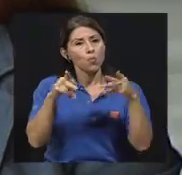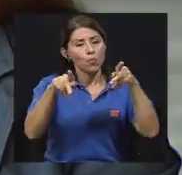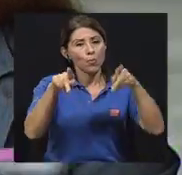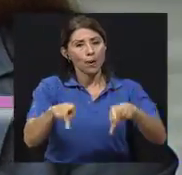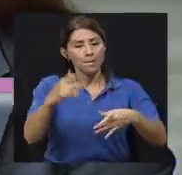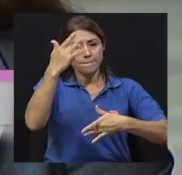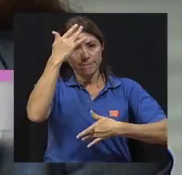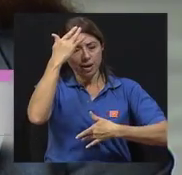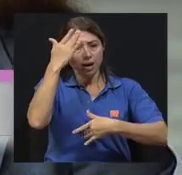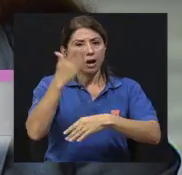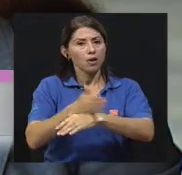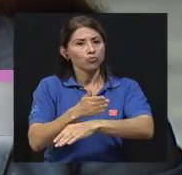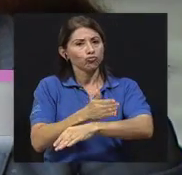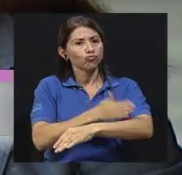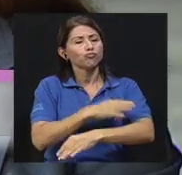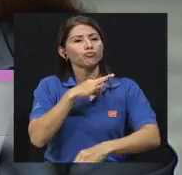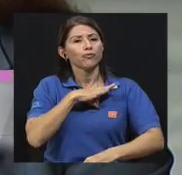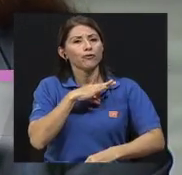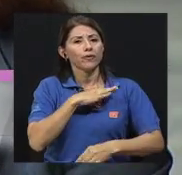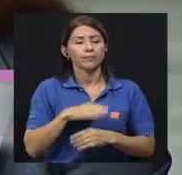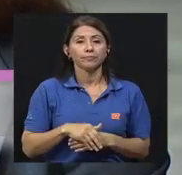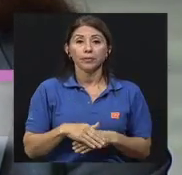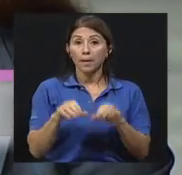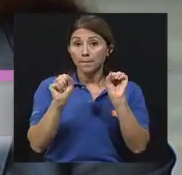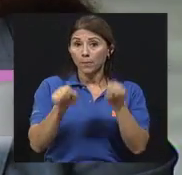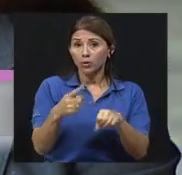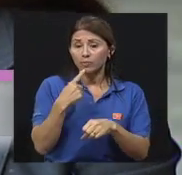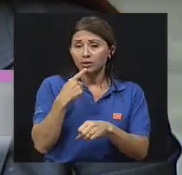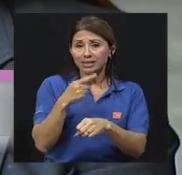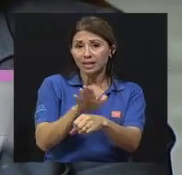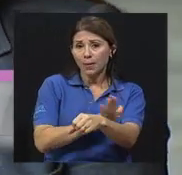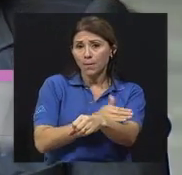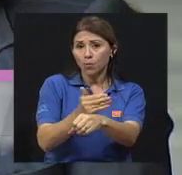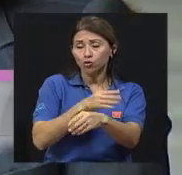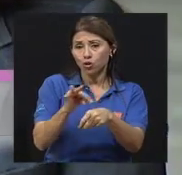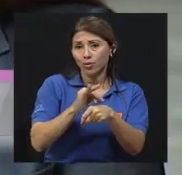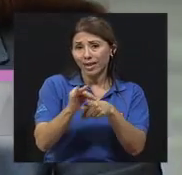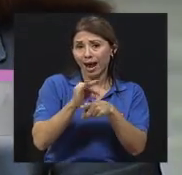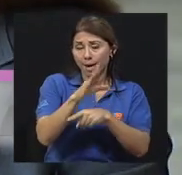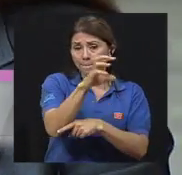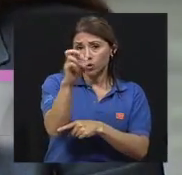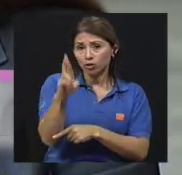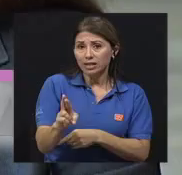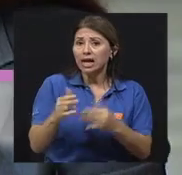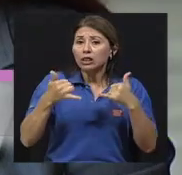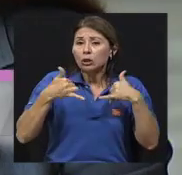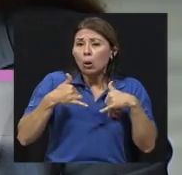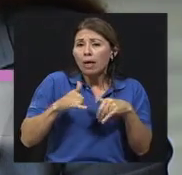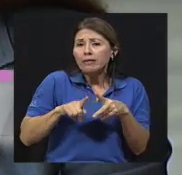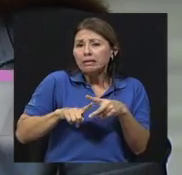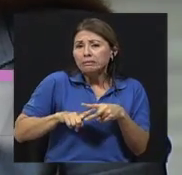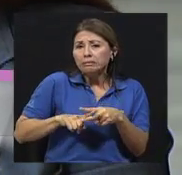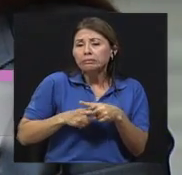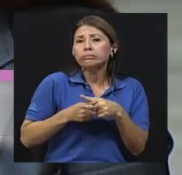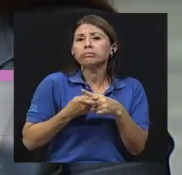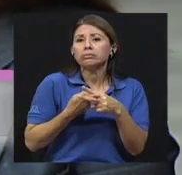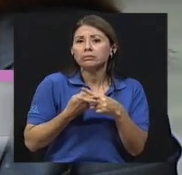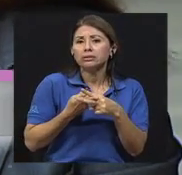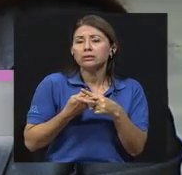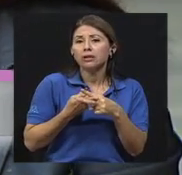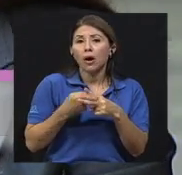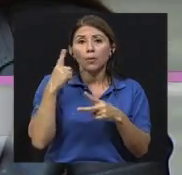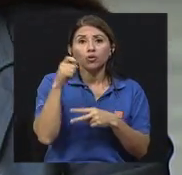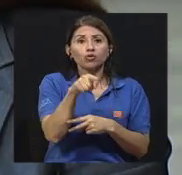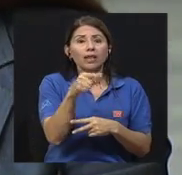Ahora bien, podríamos decir que la musicoterapia en nuestro país, José Pablo, porque me salta también la inquietud, está todavía en pañales porque usted menciona